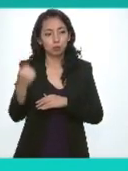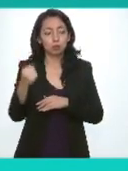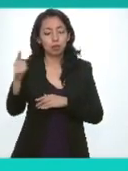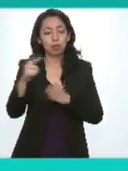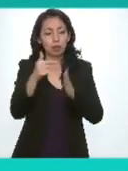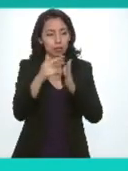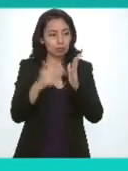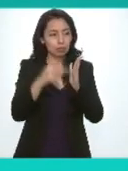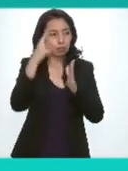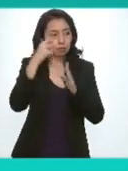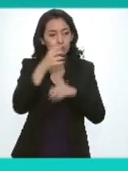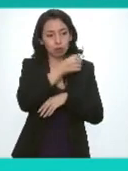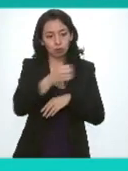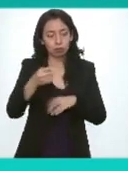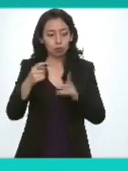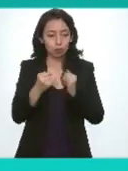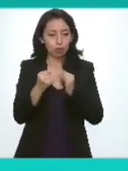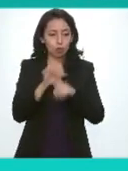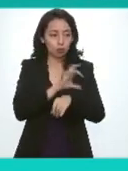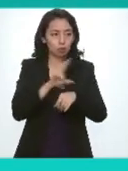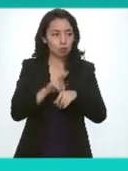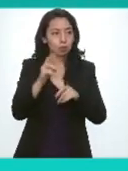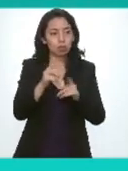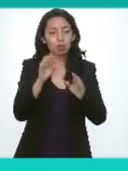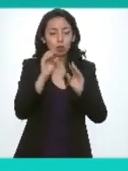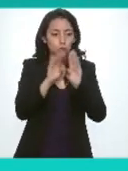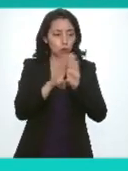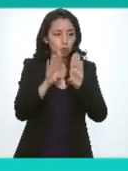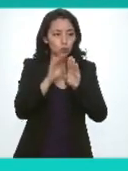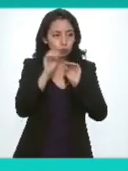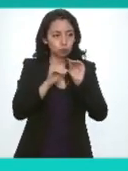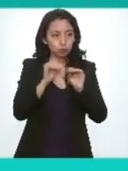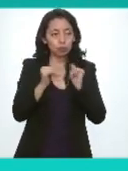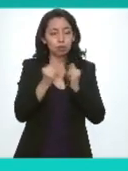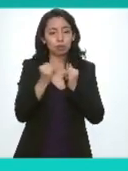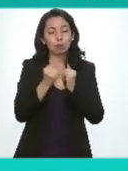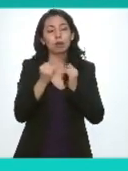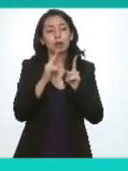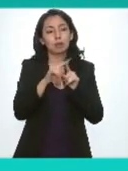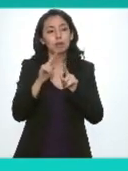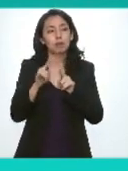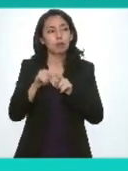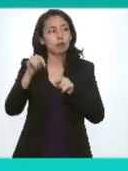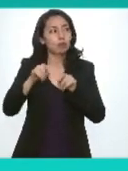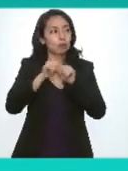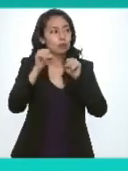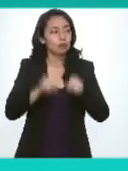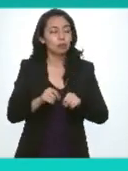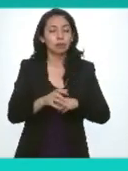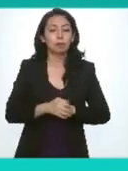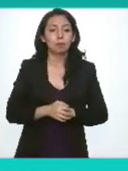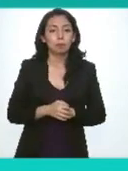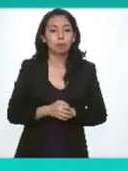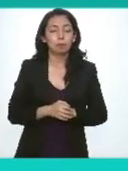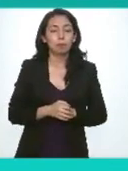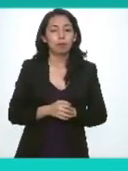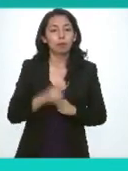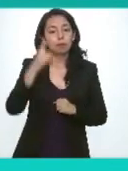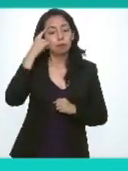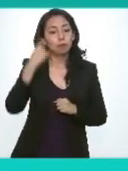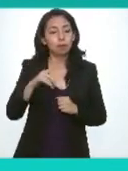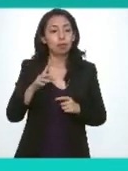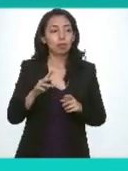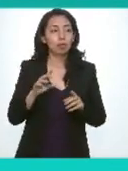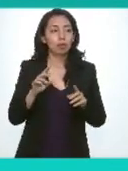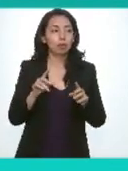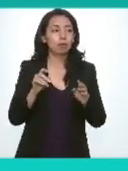lineamientos para la organización coordinación y funcionamiento de las instancias de los integrantes de este sistema para la creación